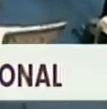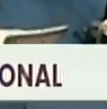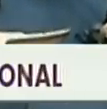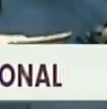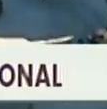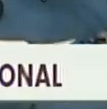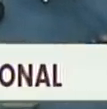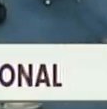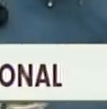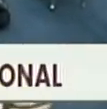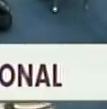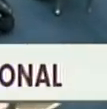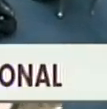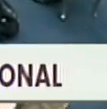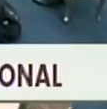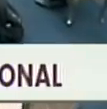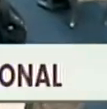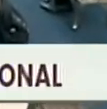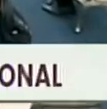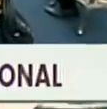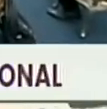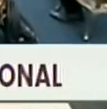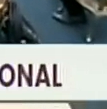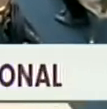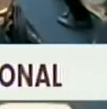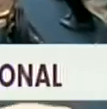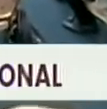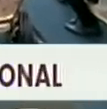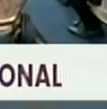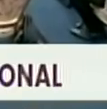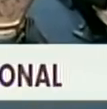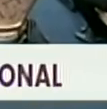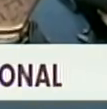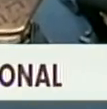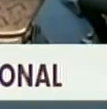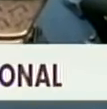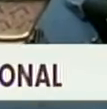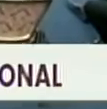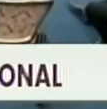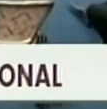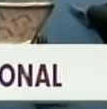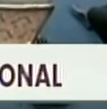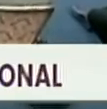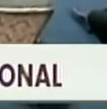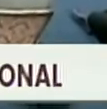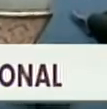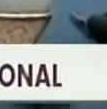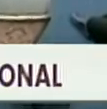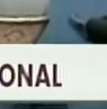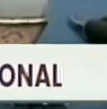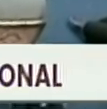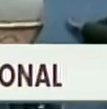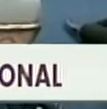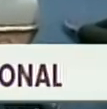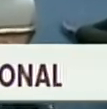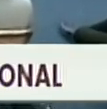tardes. Buenos mediodías a todos y a todas.